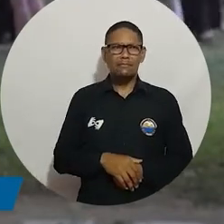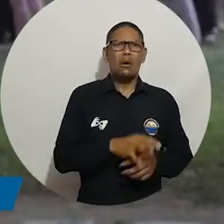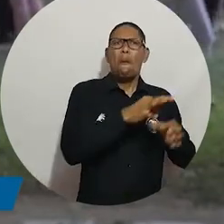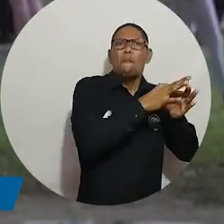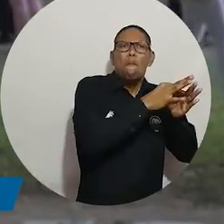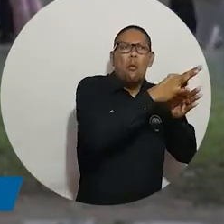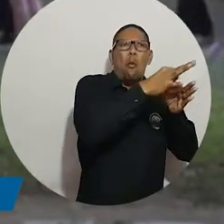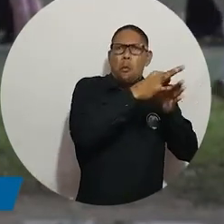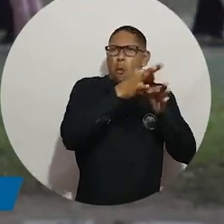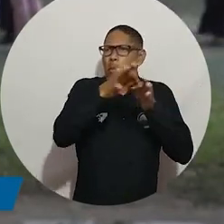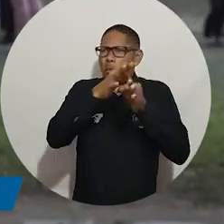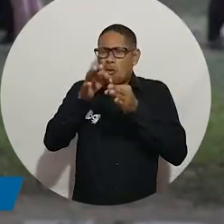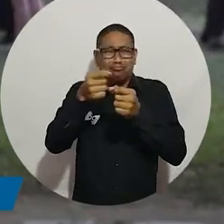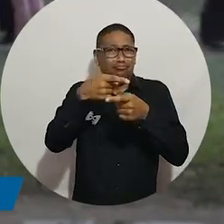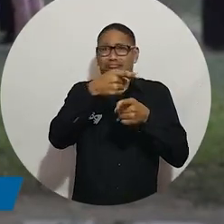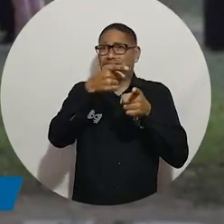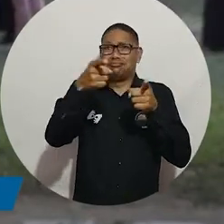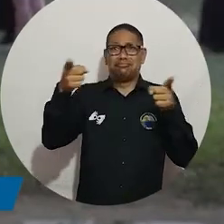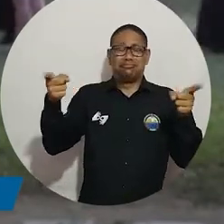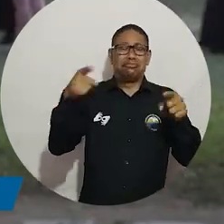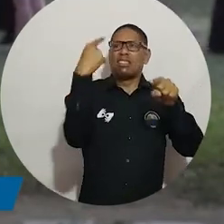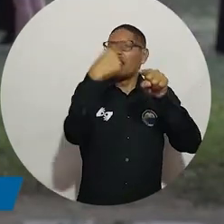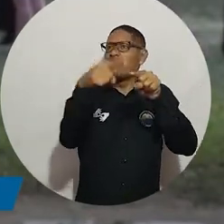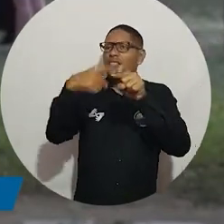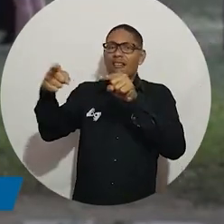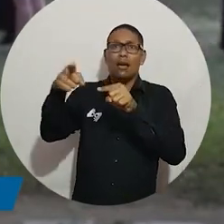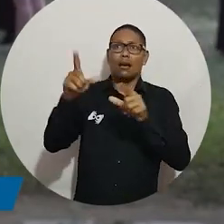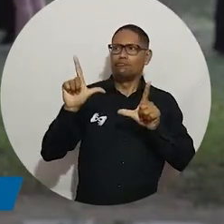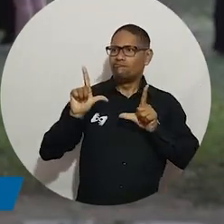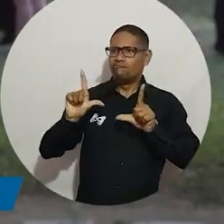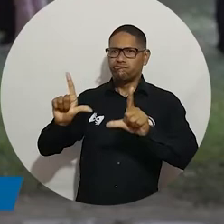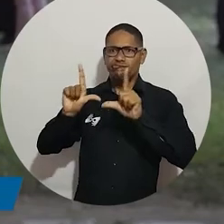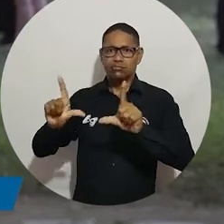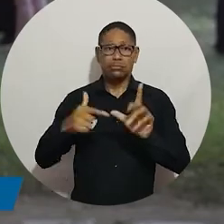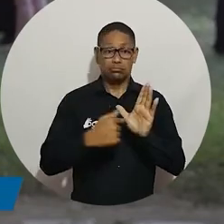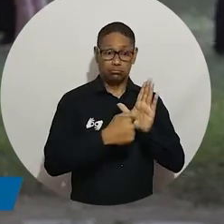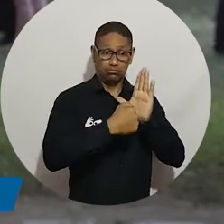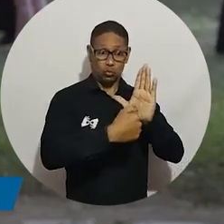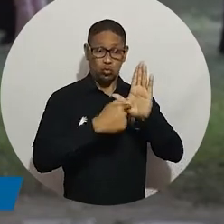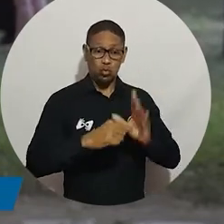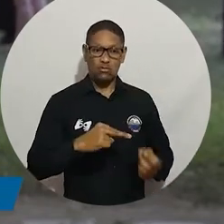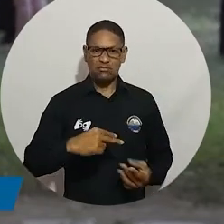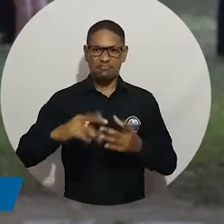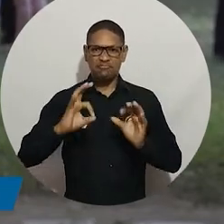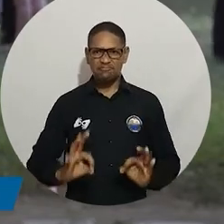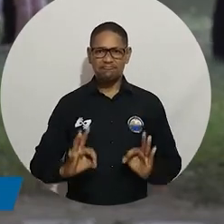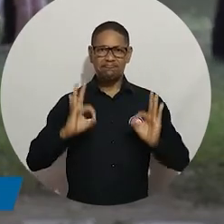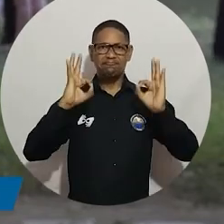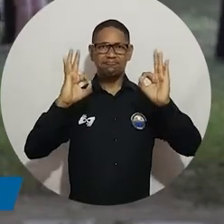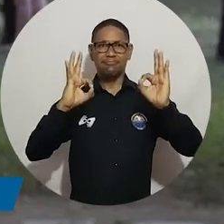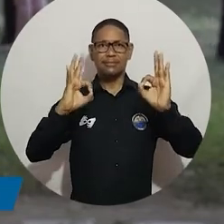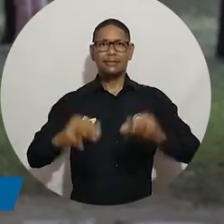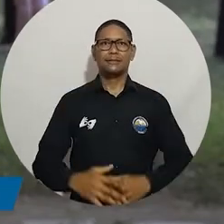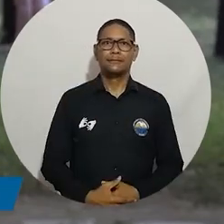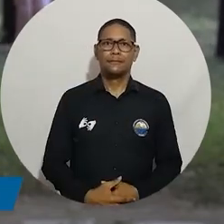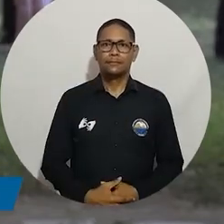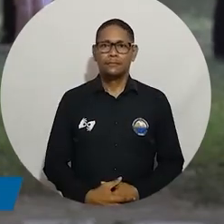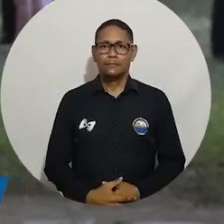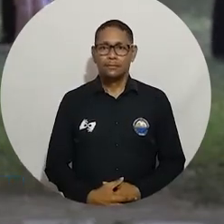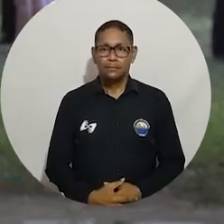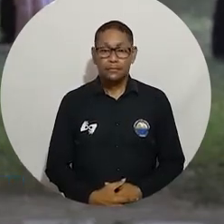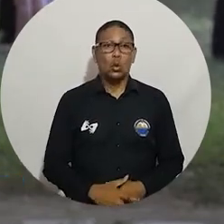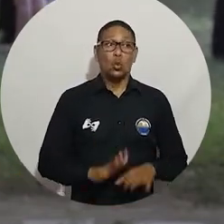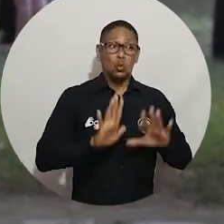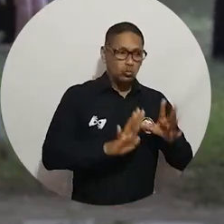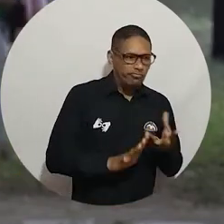al país, 128 profesionales, tecnólogos, técnicos